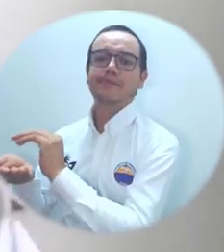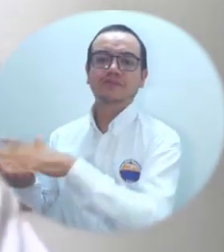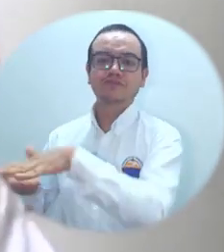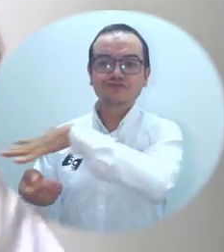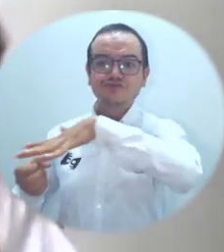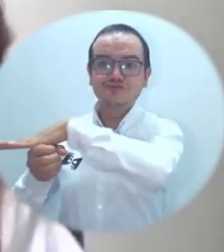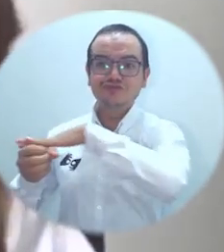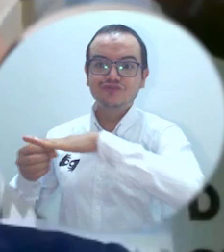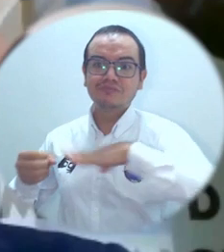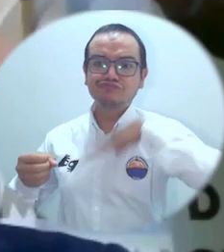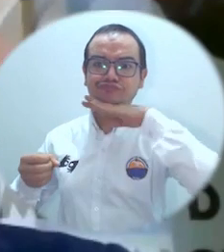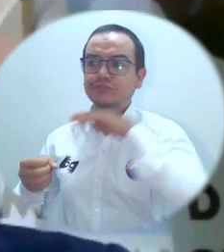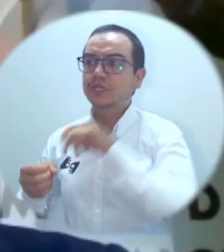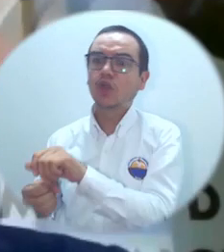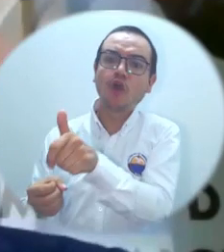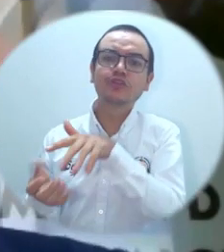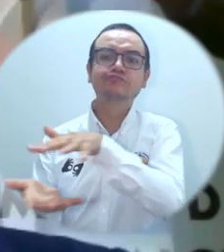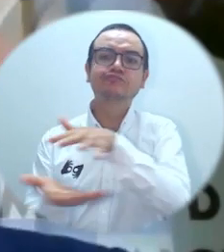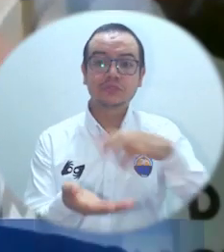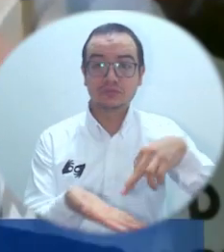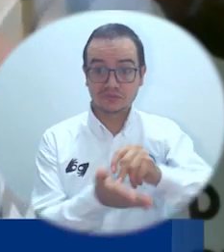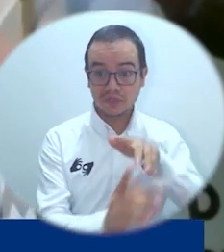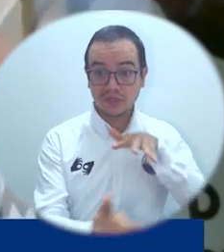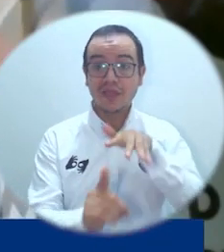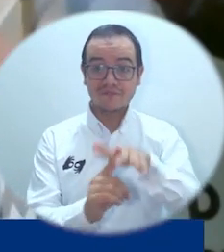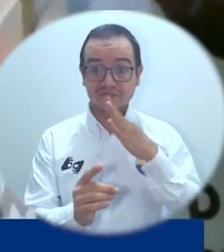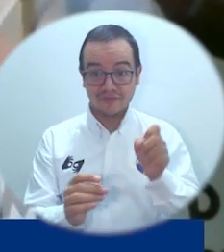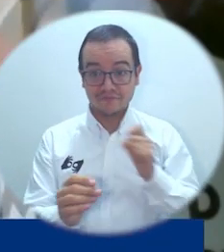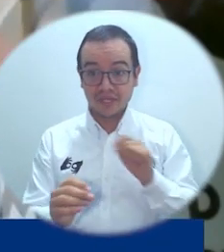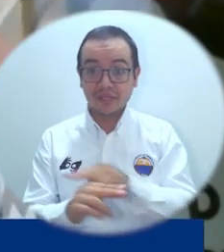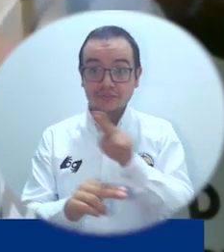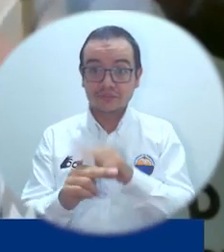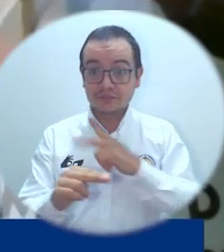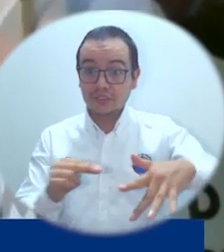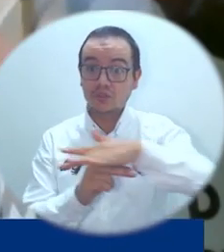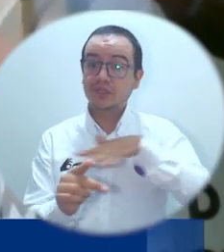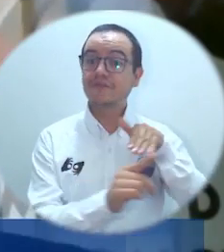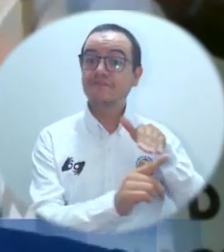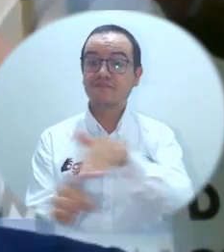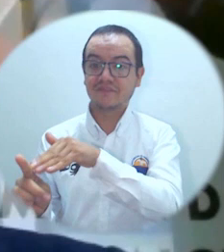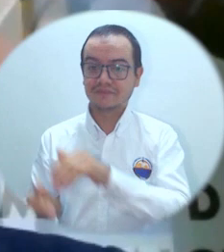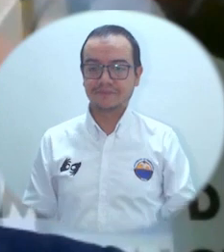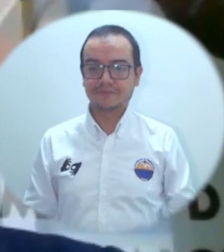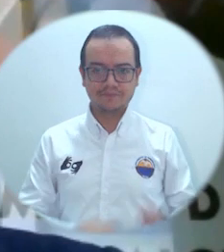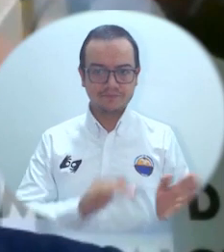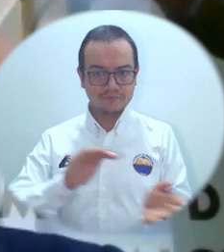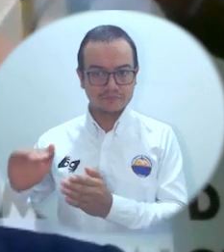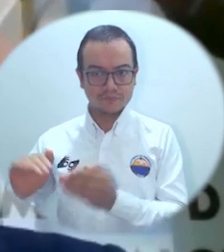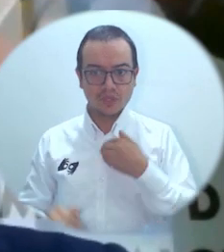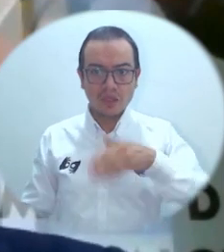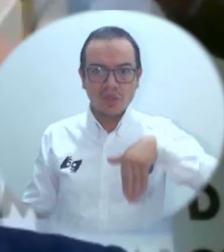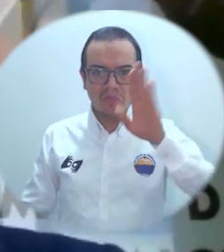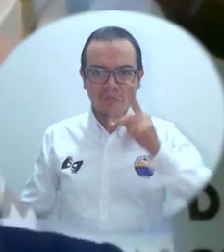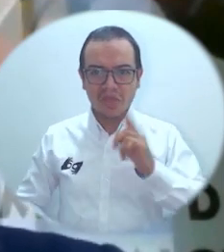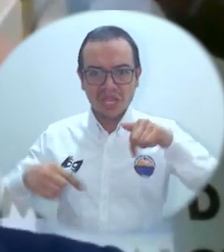sobre los recursos naturales. Tenemos cerca del 97% de los residuos que se generan en el país que van a rellenos sanitarios,